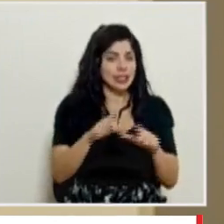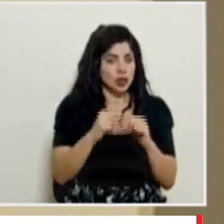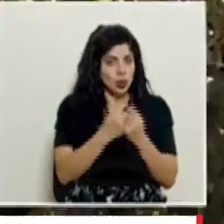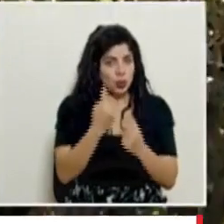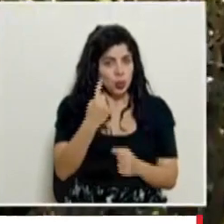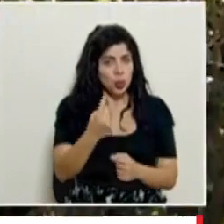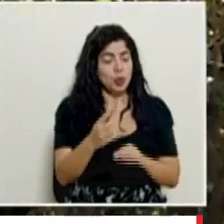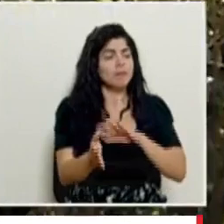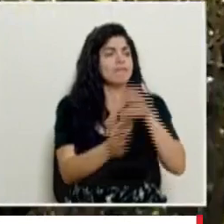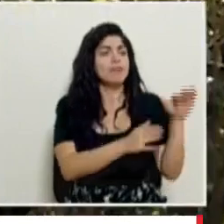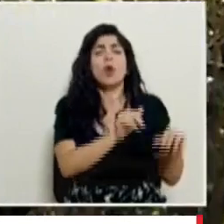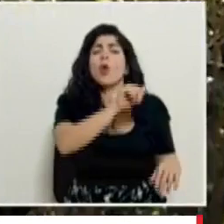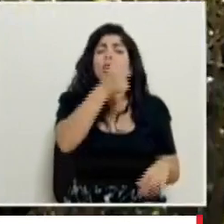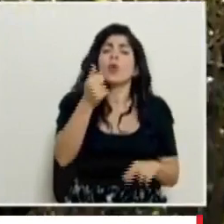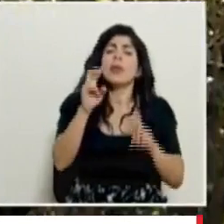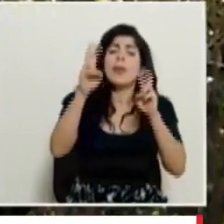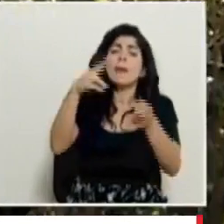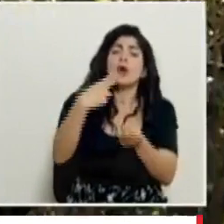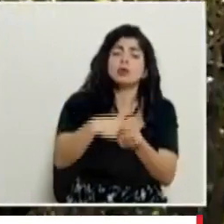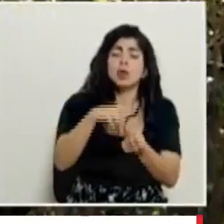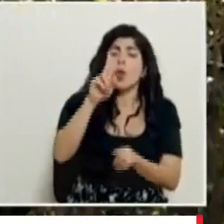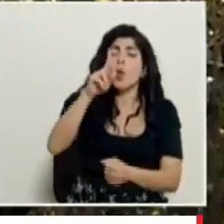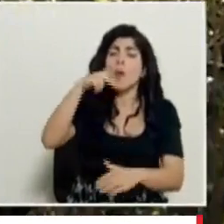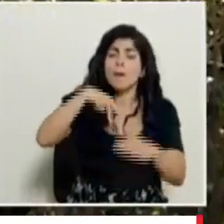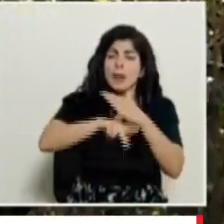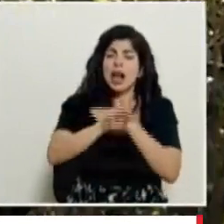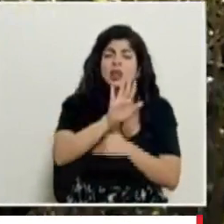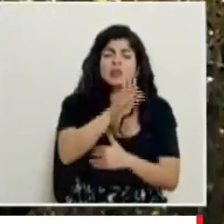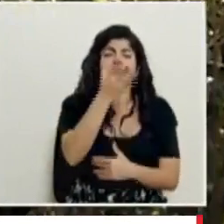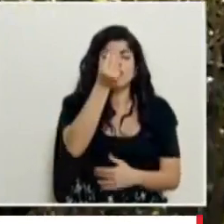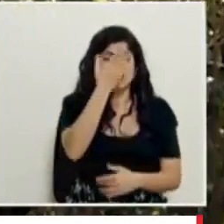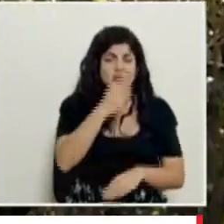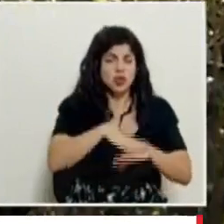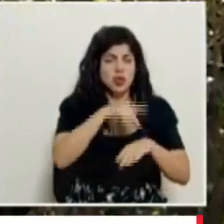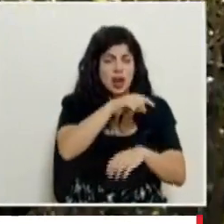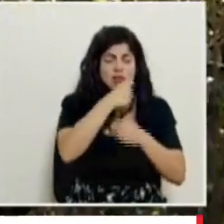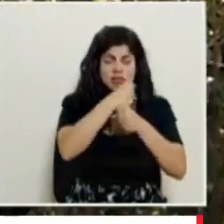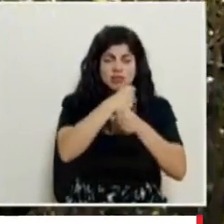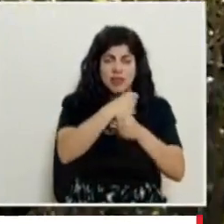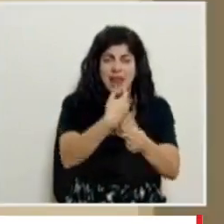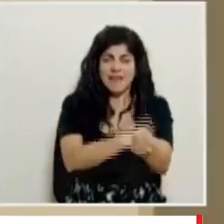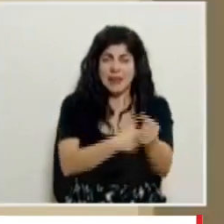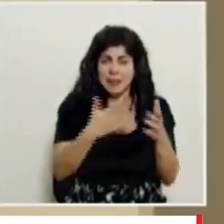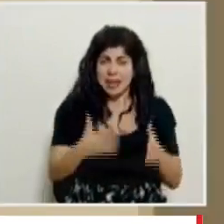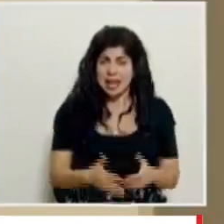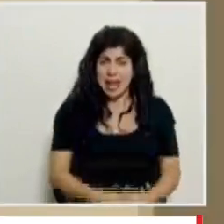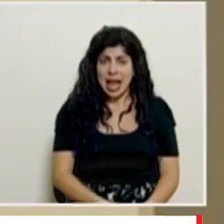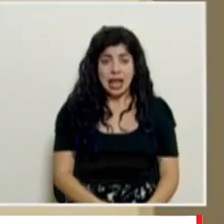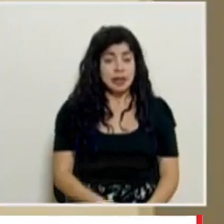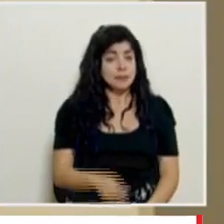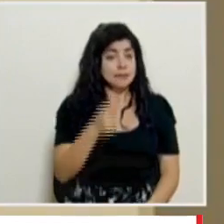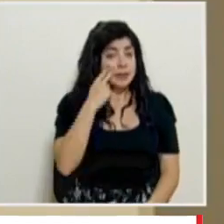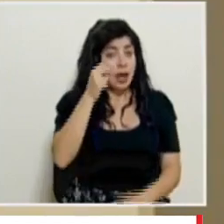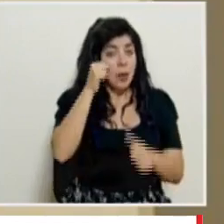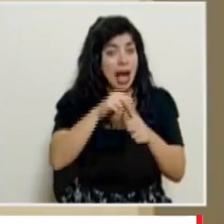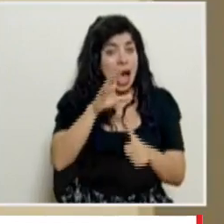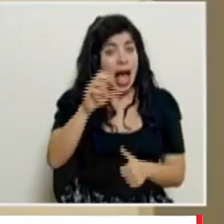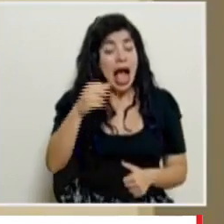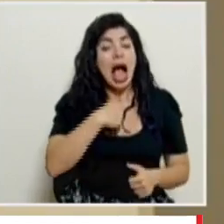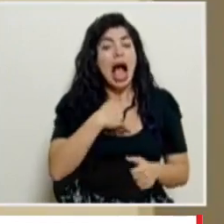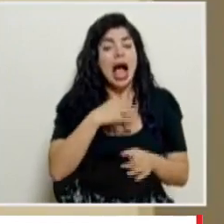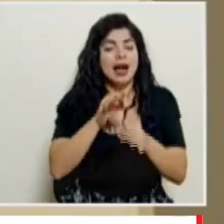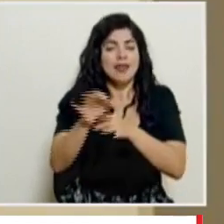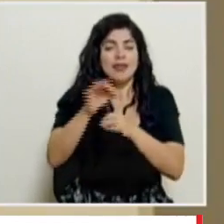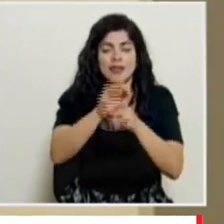y lo otro es con respecto al tema del hospital de Upala ¿qué reporte tienen sobre la manifestación en enfermería? recordemos que la caja se divide por